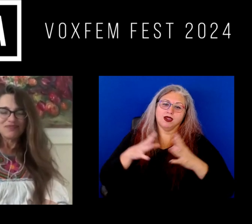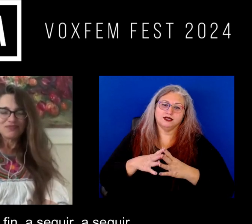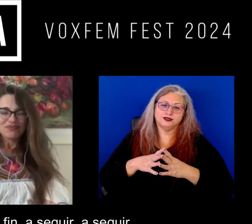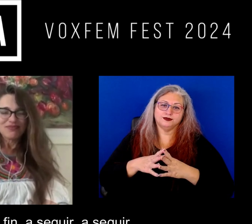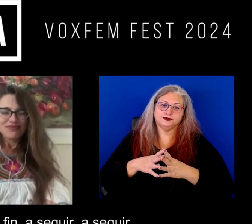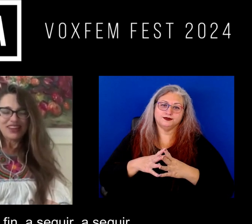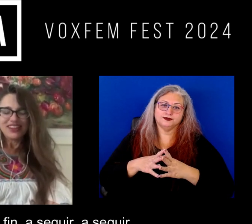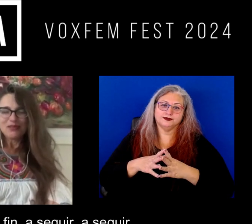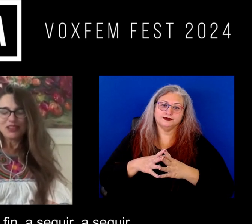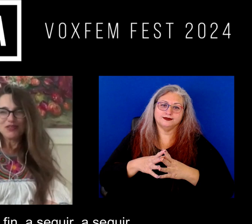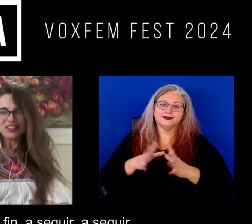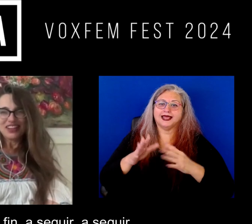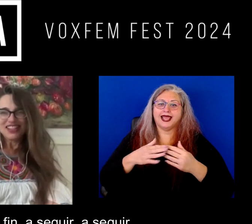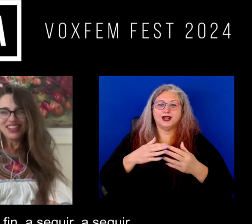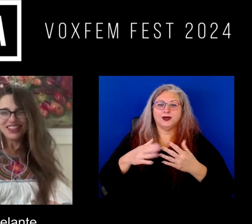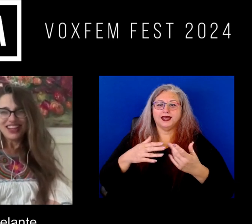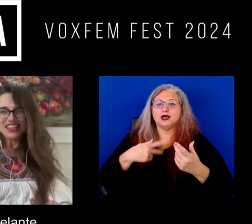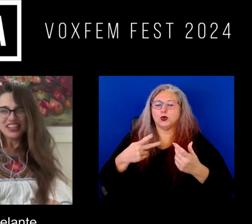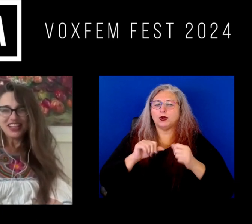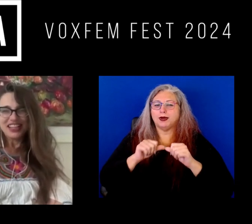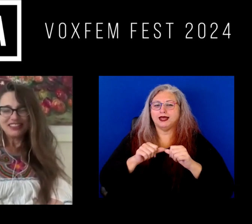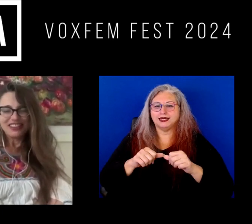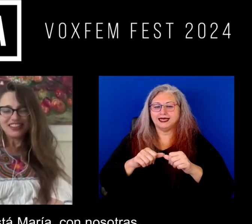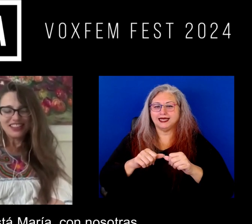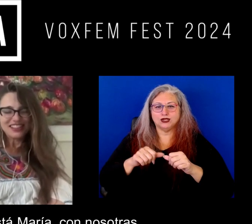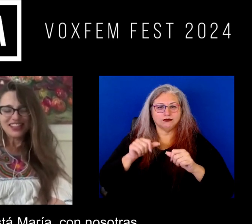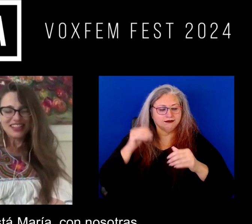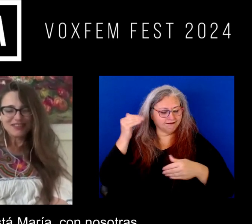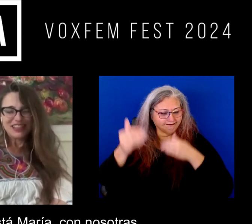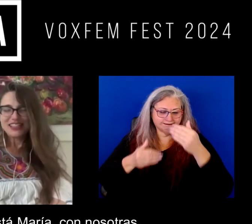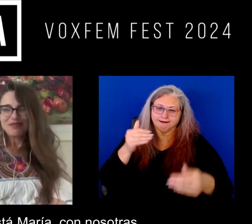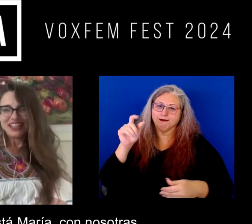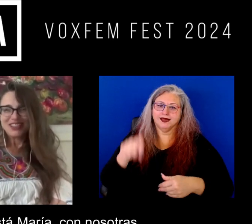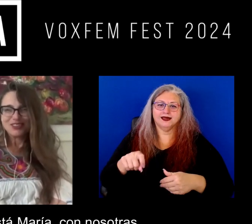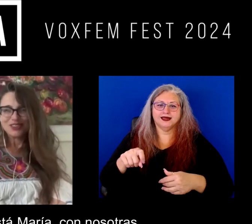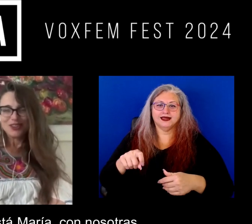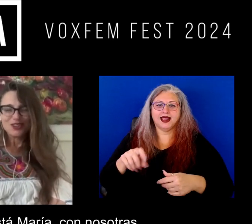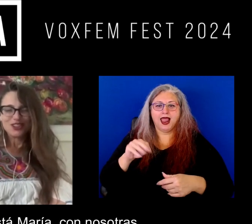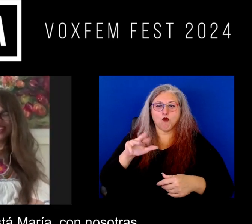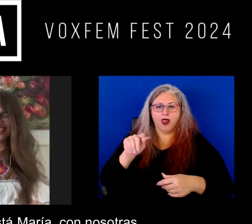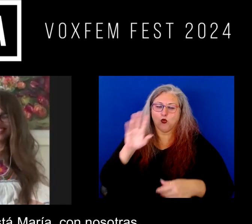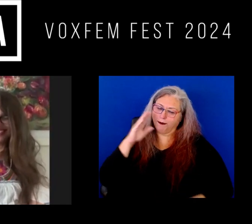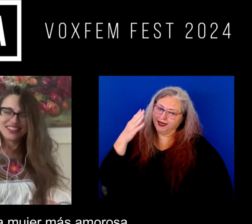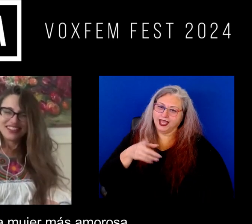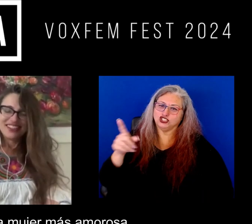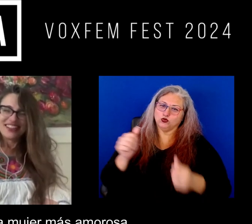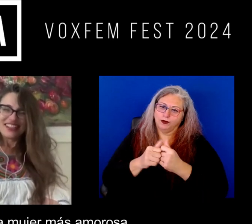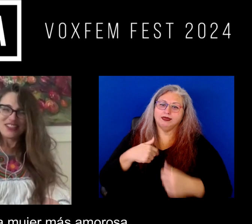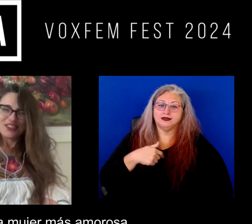y que bueno en fin a seguir adelante y ahí estará ahí está María con nosotras